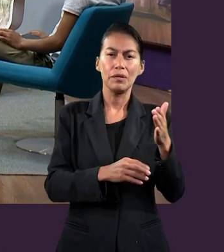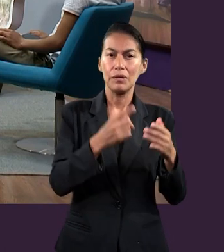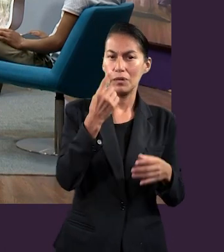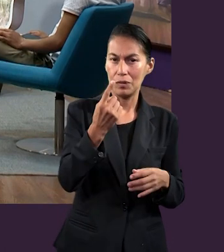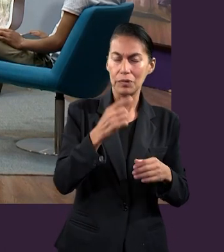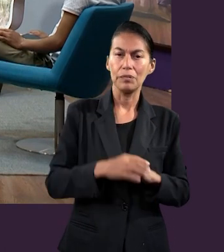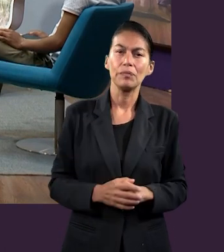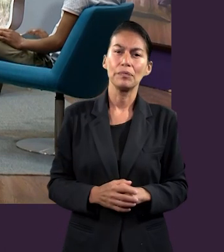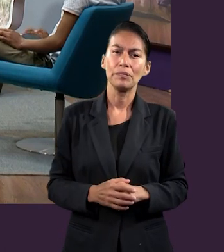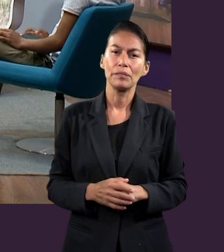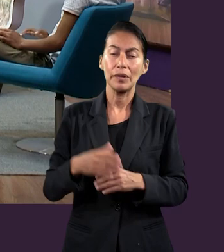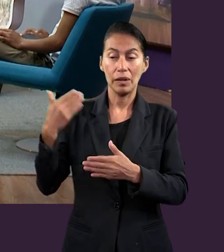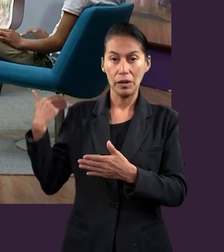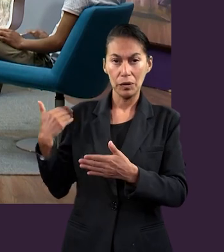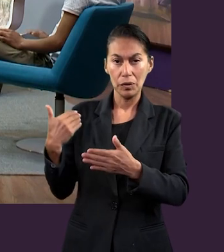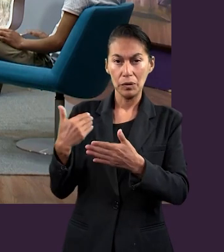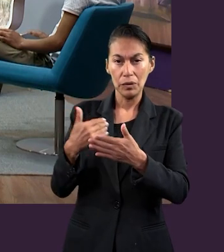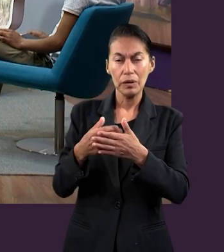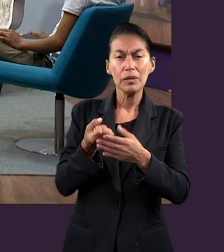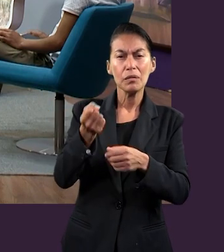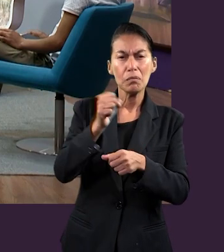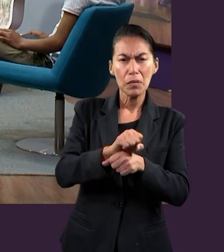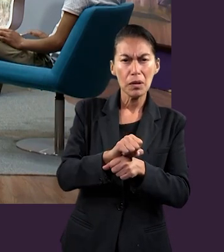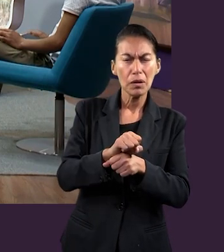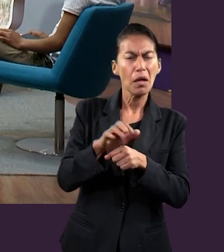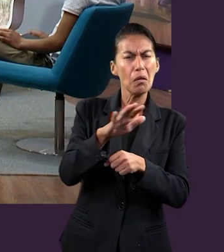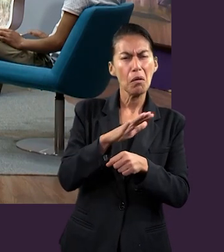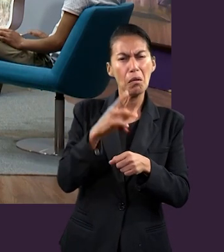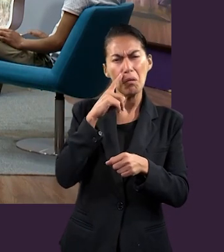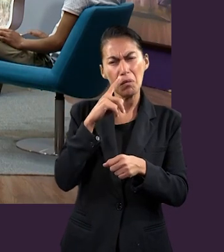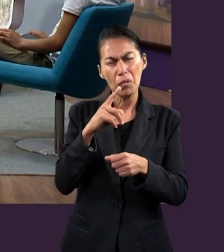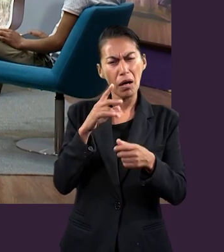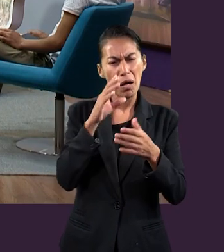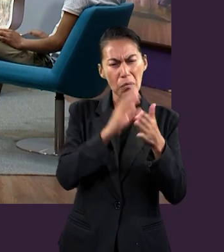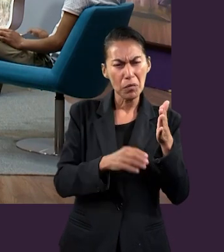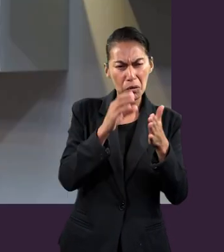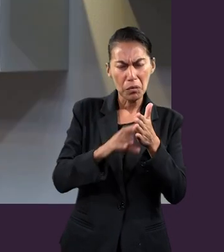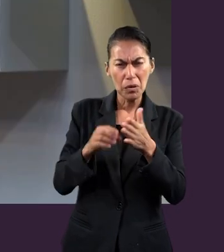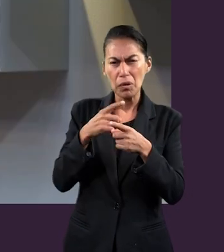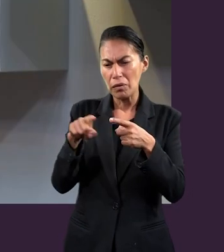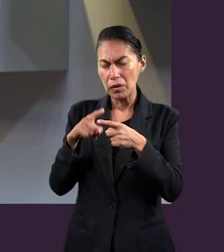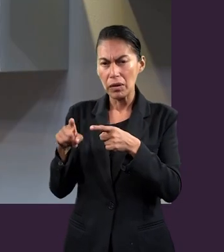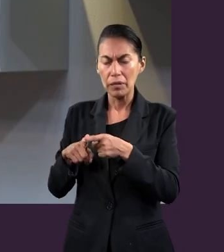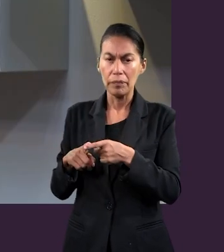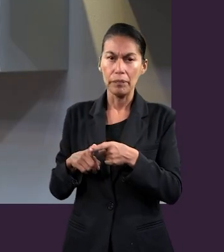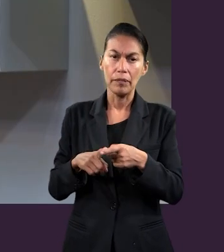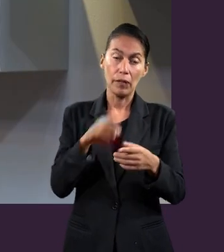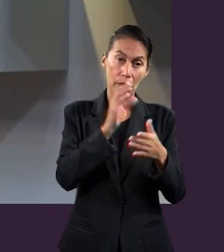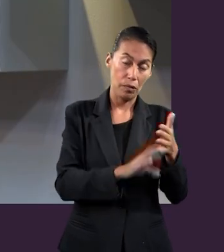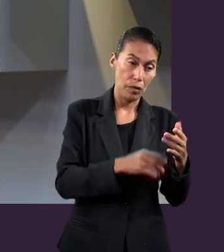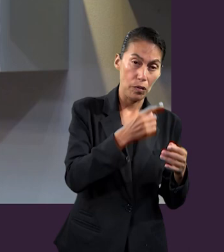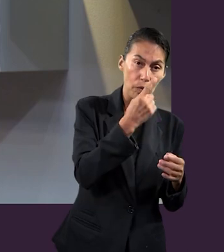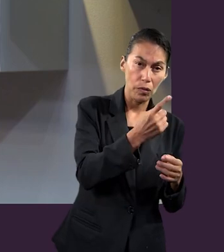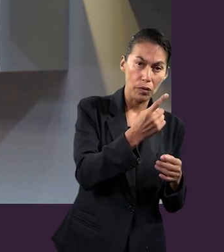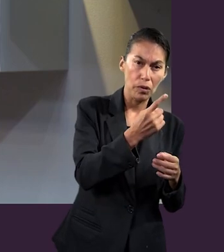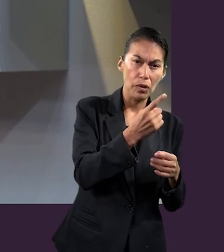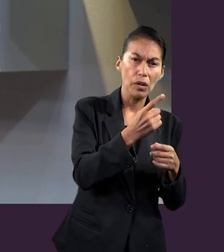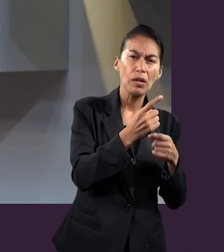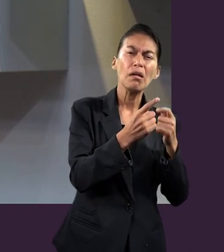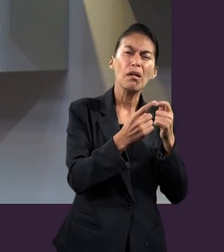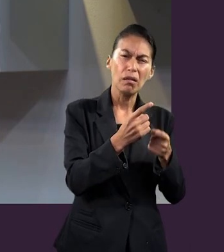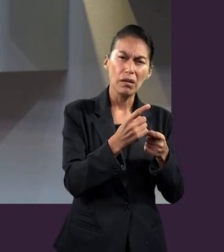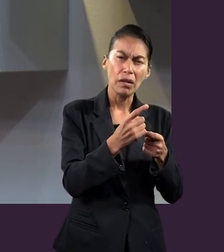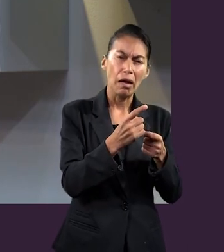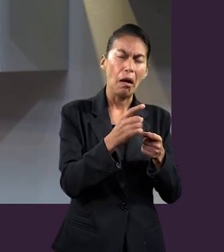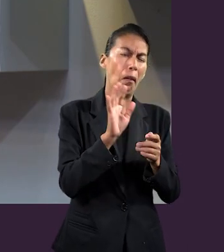1. Durante esta semana vimos de manera muy enfática cada capítulo, y el capítulo 1 es como si Pablo